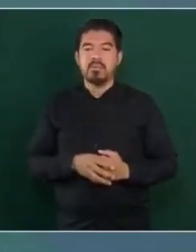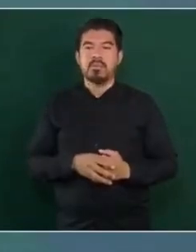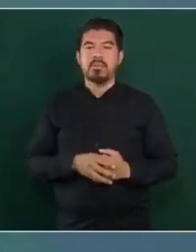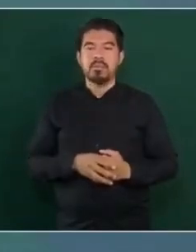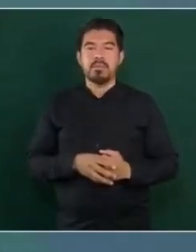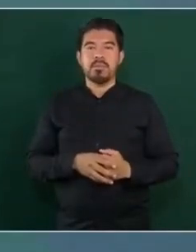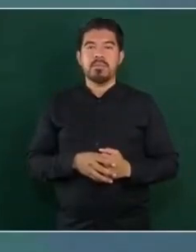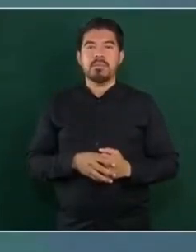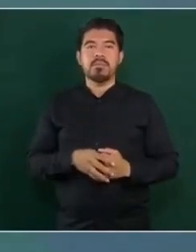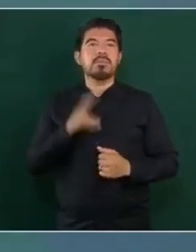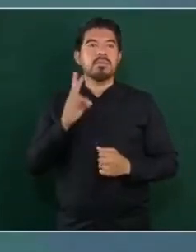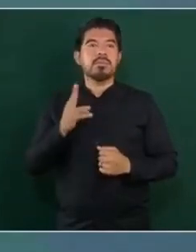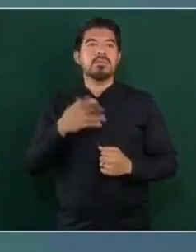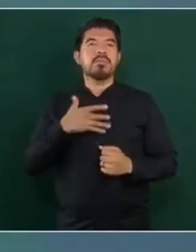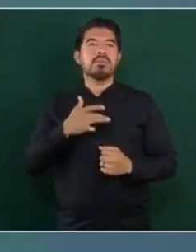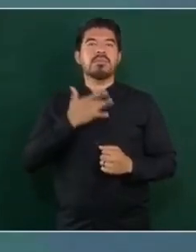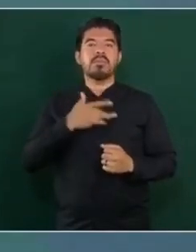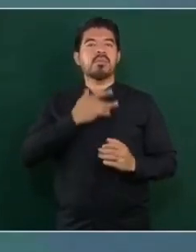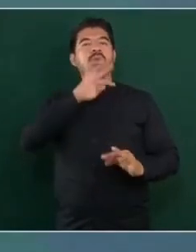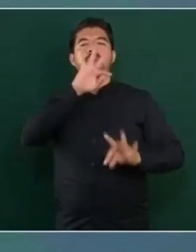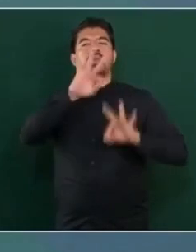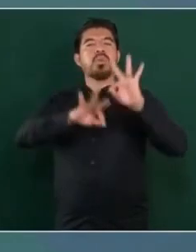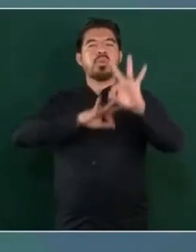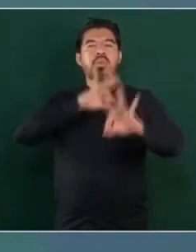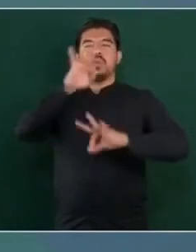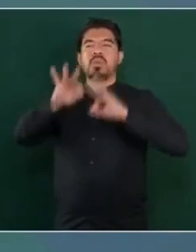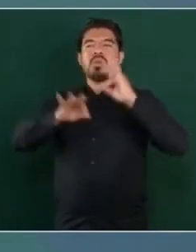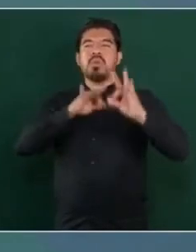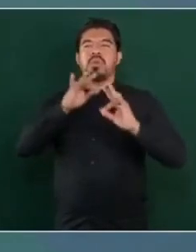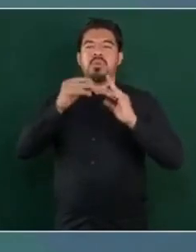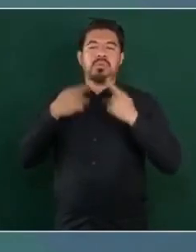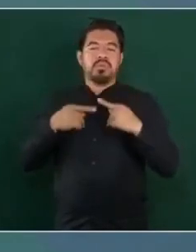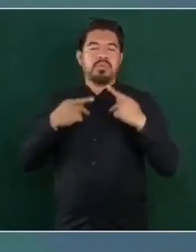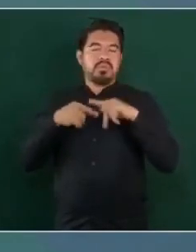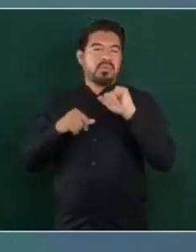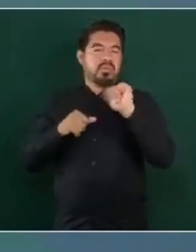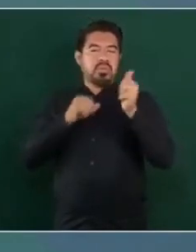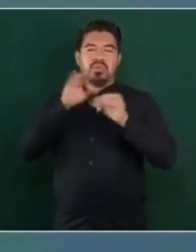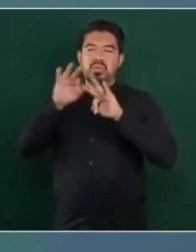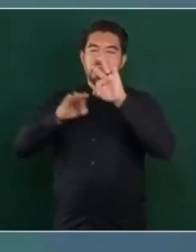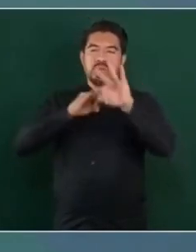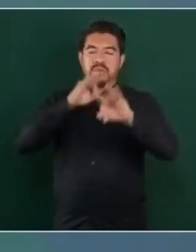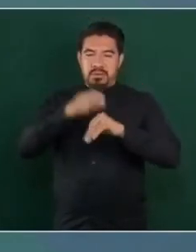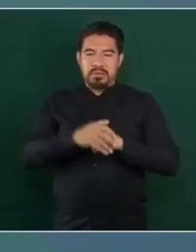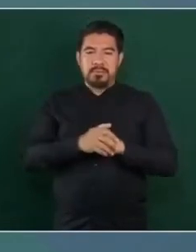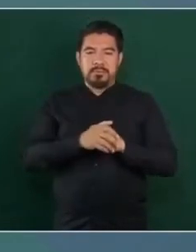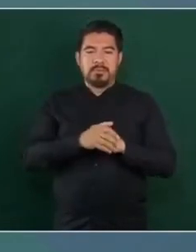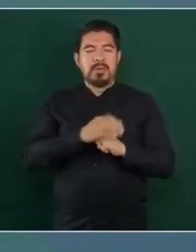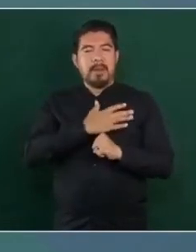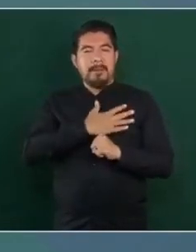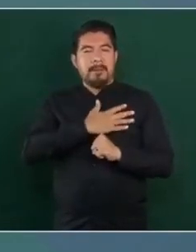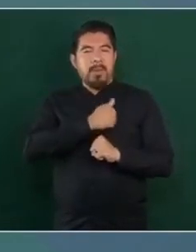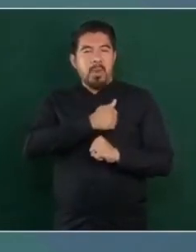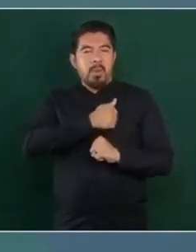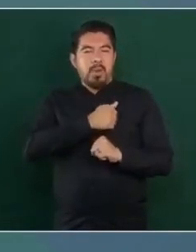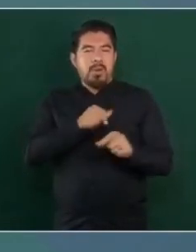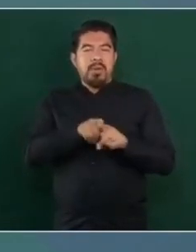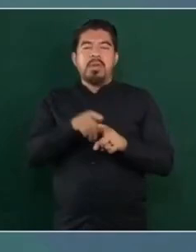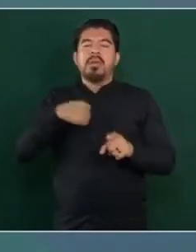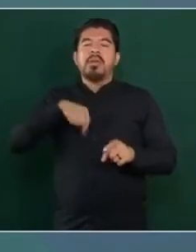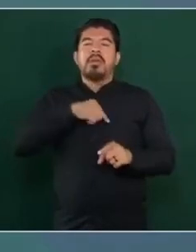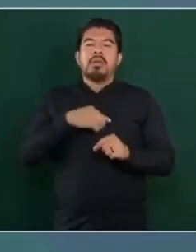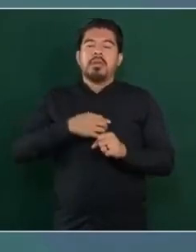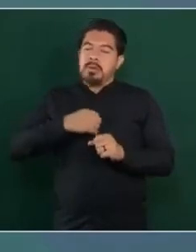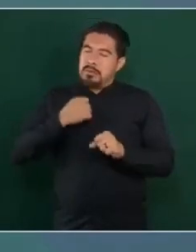el amor al prójimo, el insistir hasta el cansancio, que sólo siendo